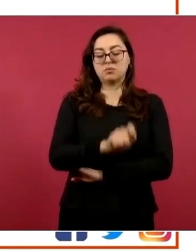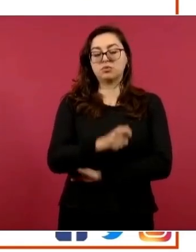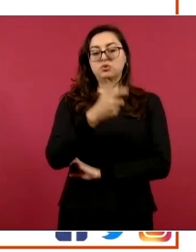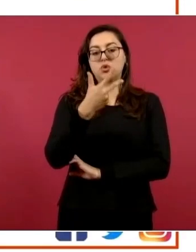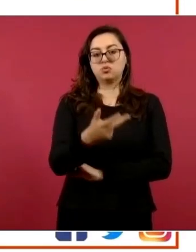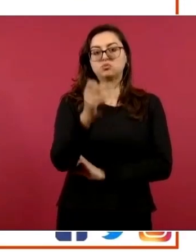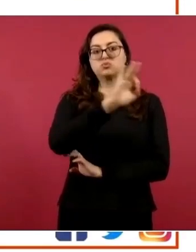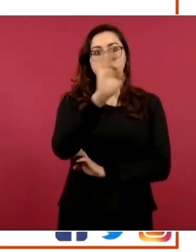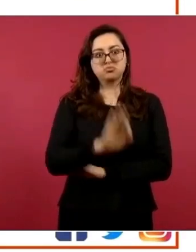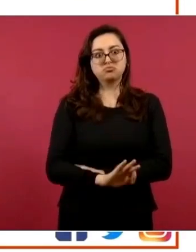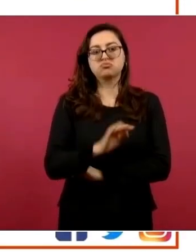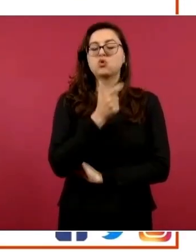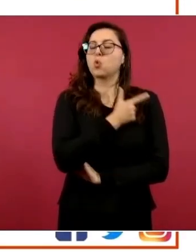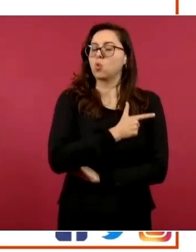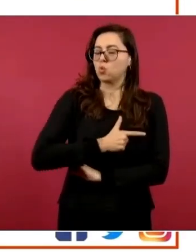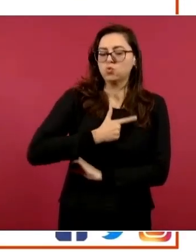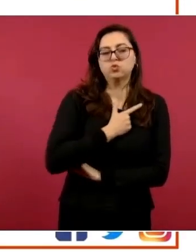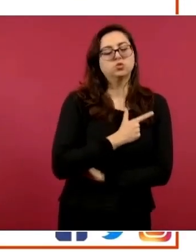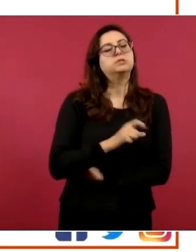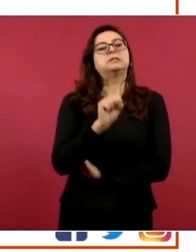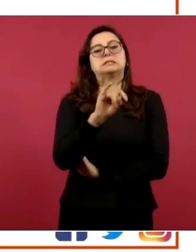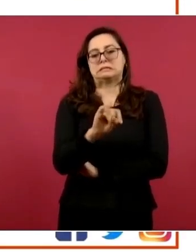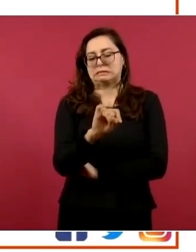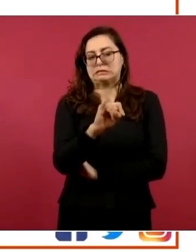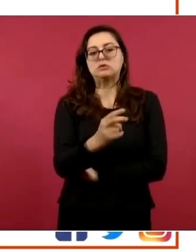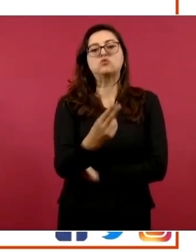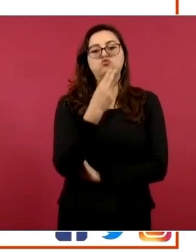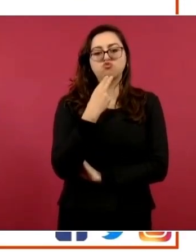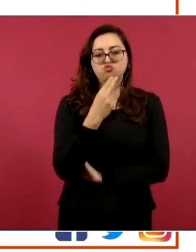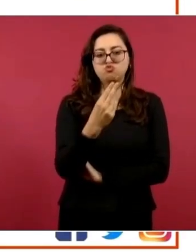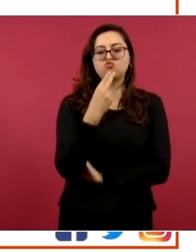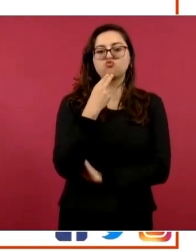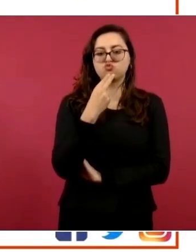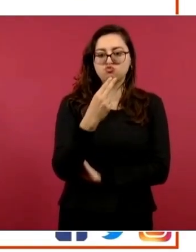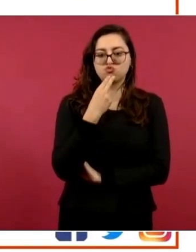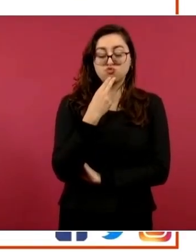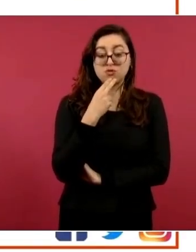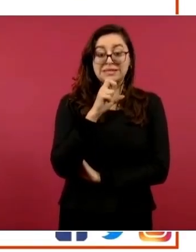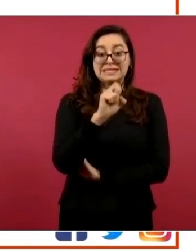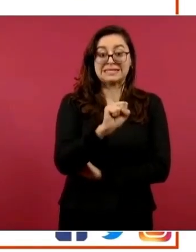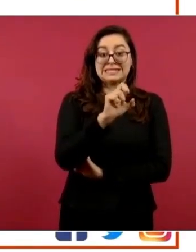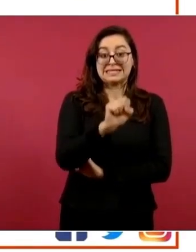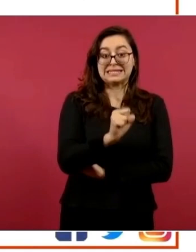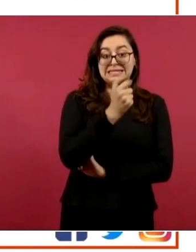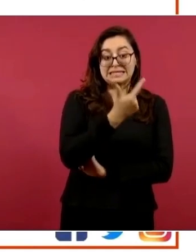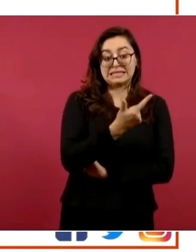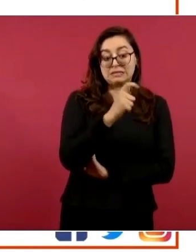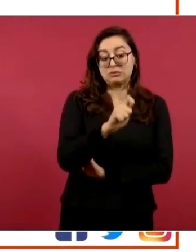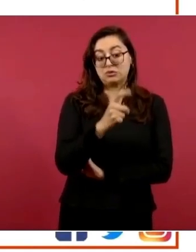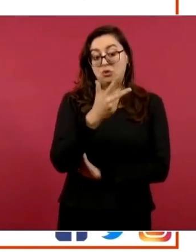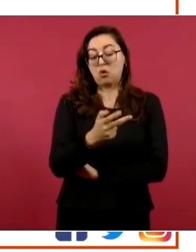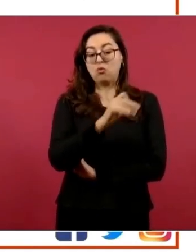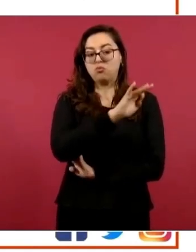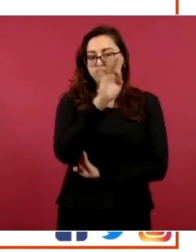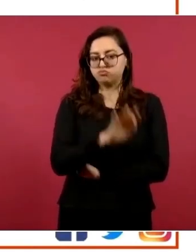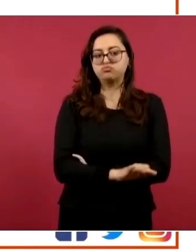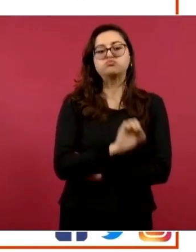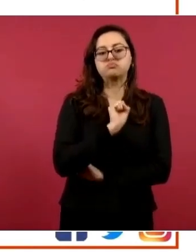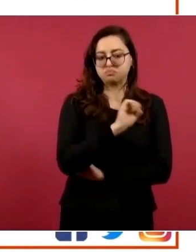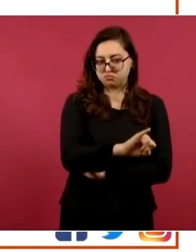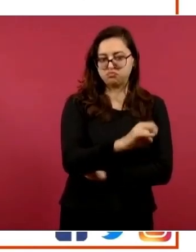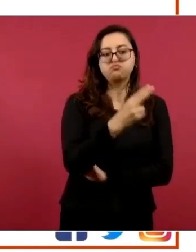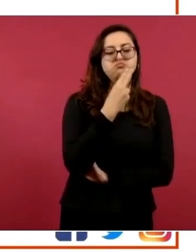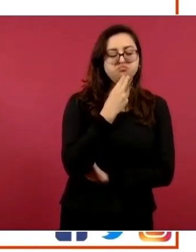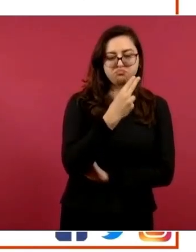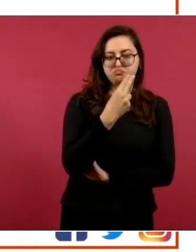son útiles para los mexicanos, repetimos, 67.8 por ciento. En tanto que el